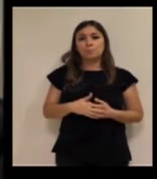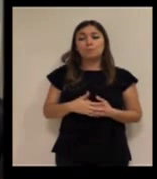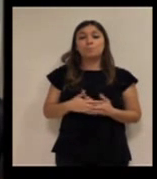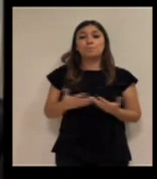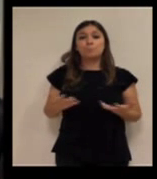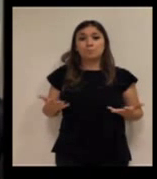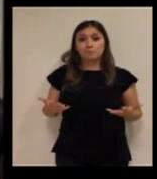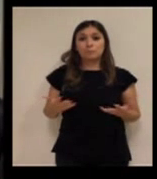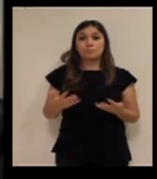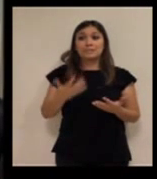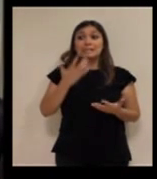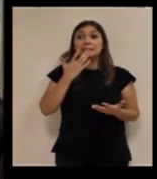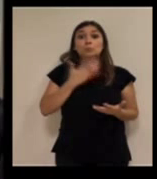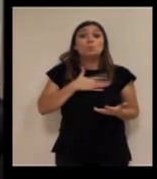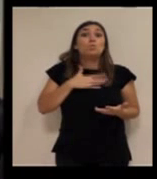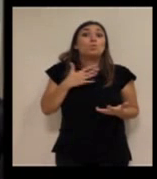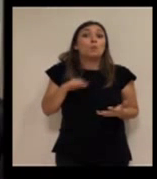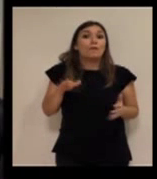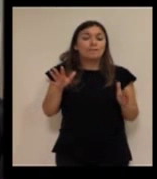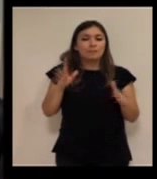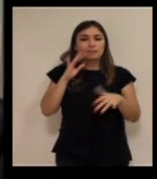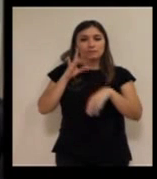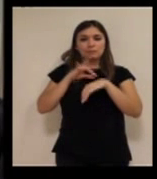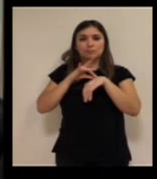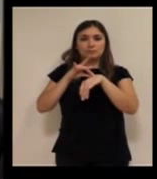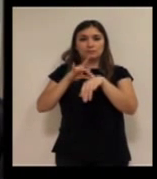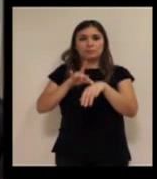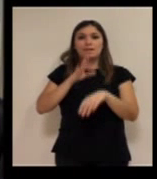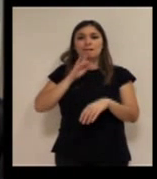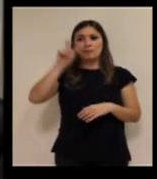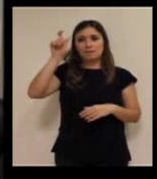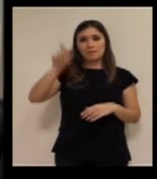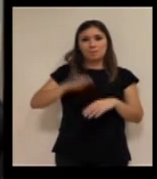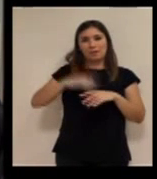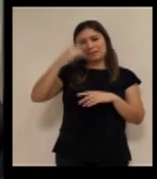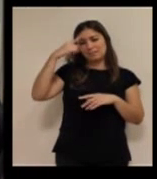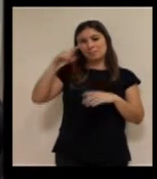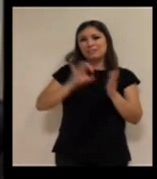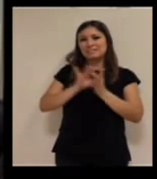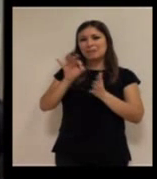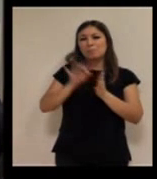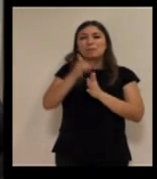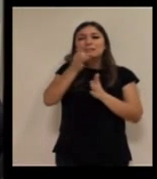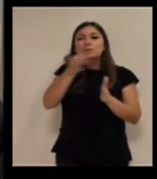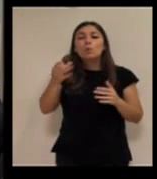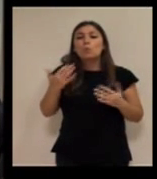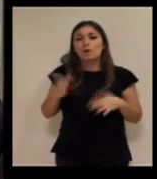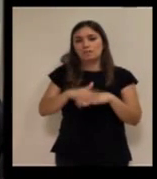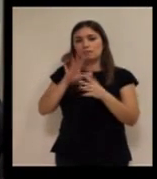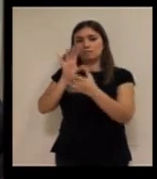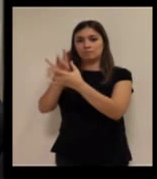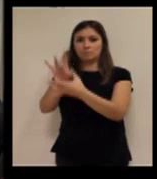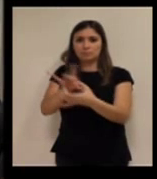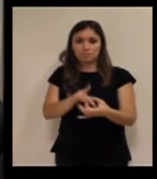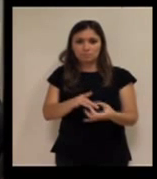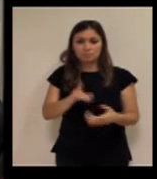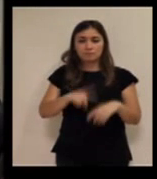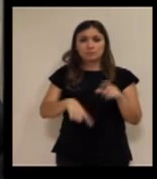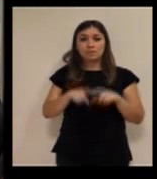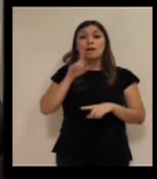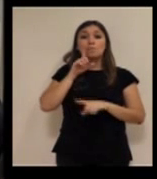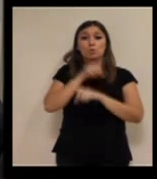lo que tienes que hacer es, si puedes, orientar al prescriptor a que prescriba el servicio más adecuado.